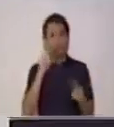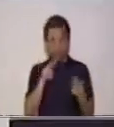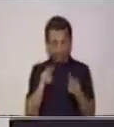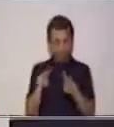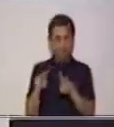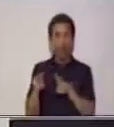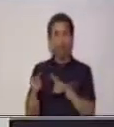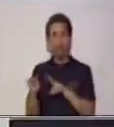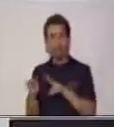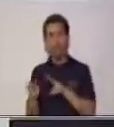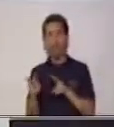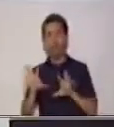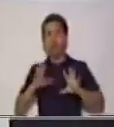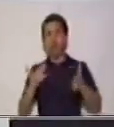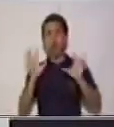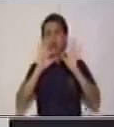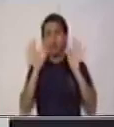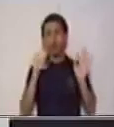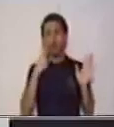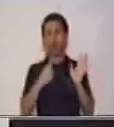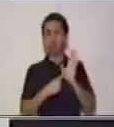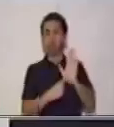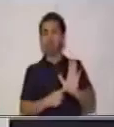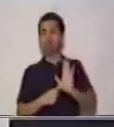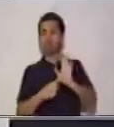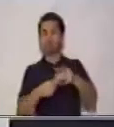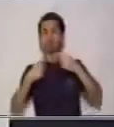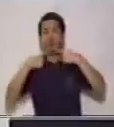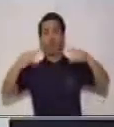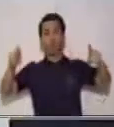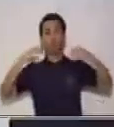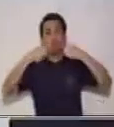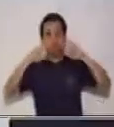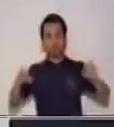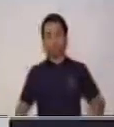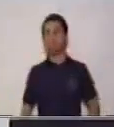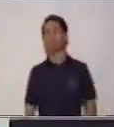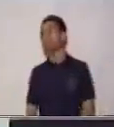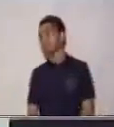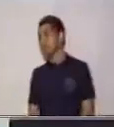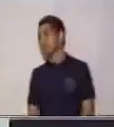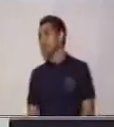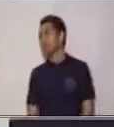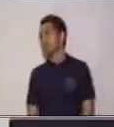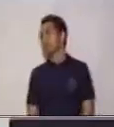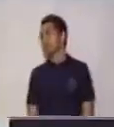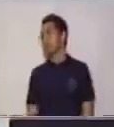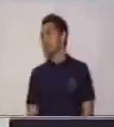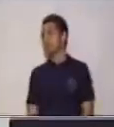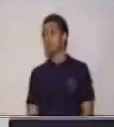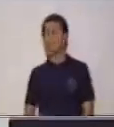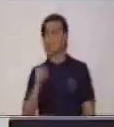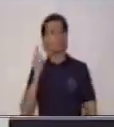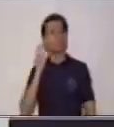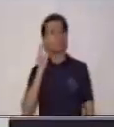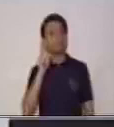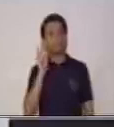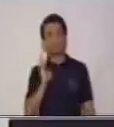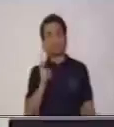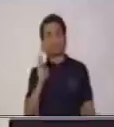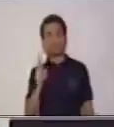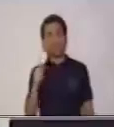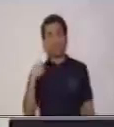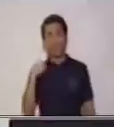en la forma en la que transmiten el mensaje. Y también nos invitan a comprarlo